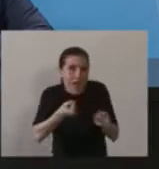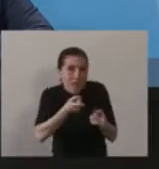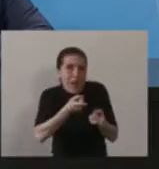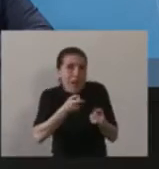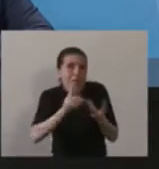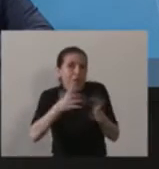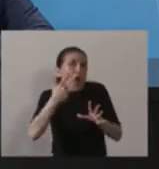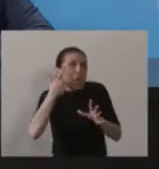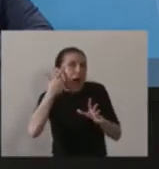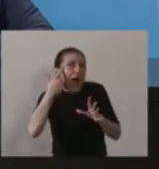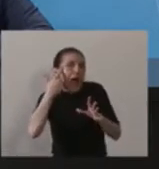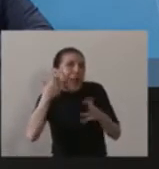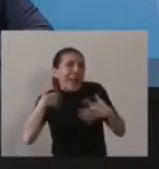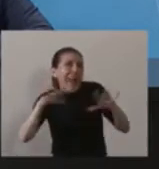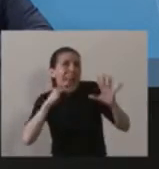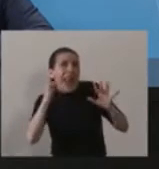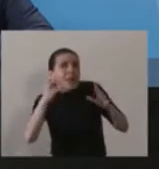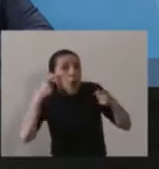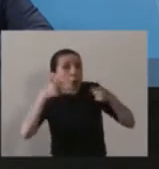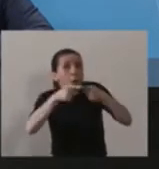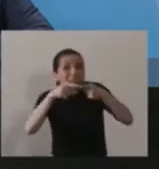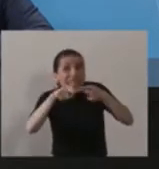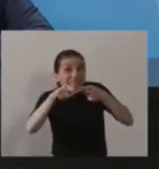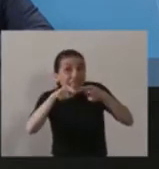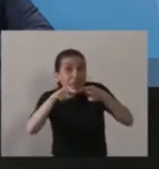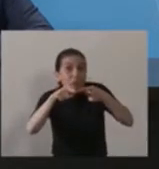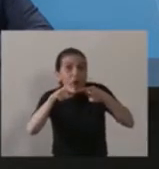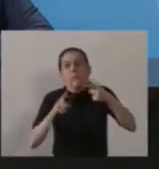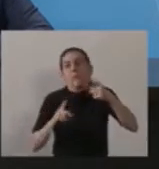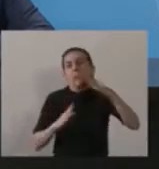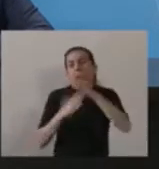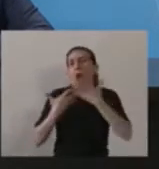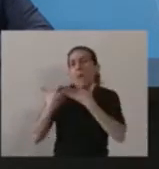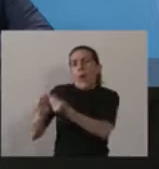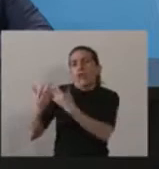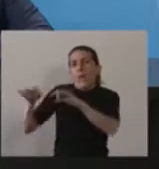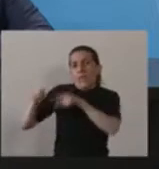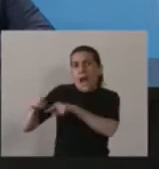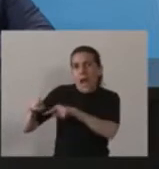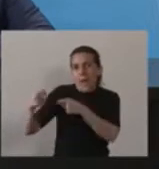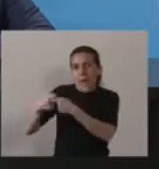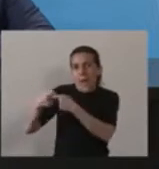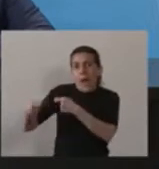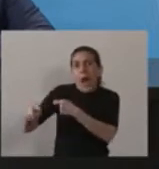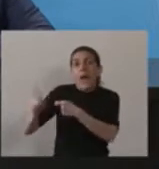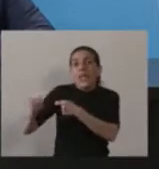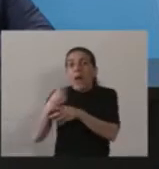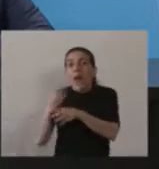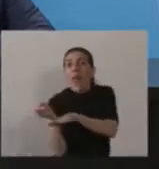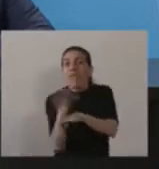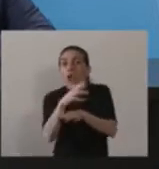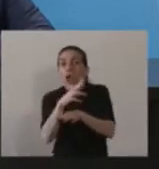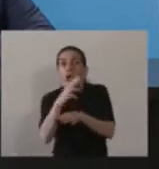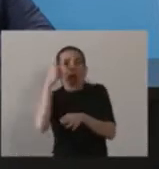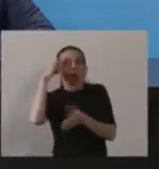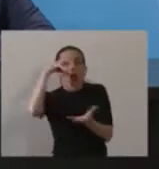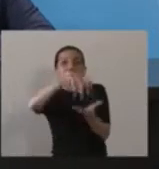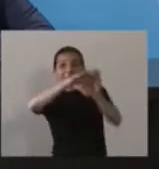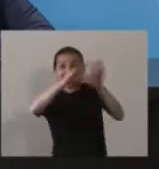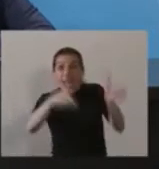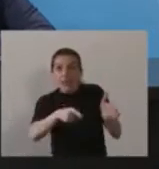idea, este es el objetivo con el que se plantea esta intervención y el envío al Parlamento de este proyecto